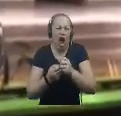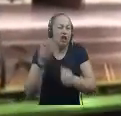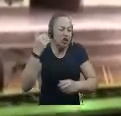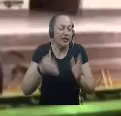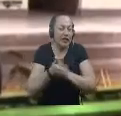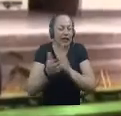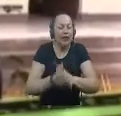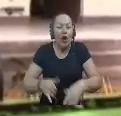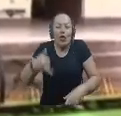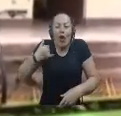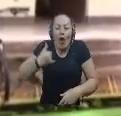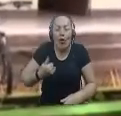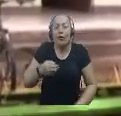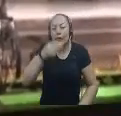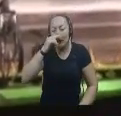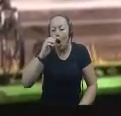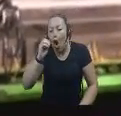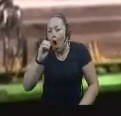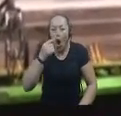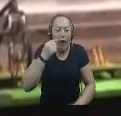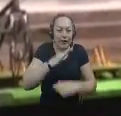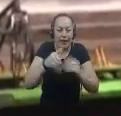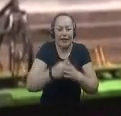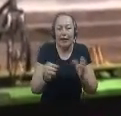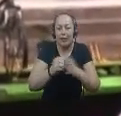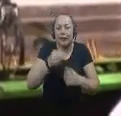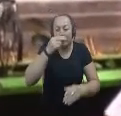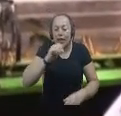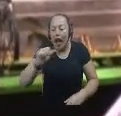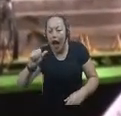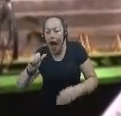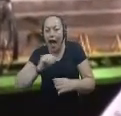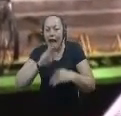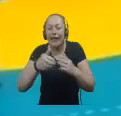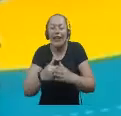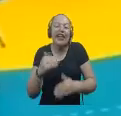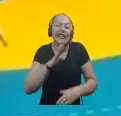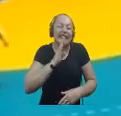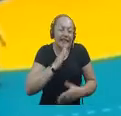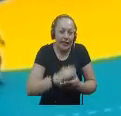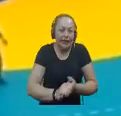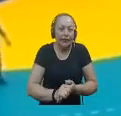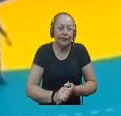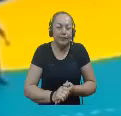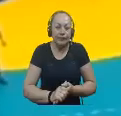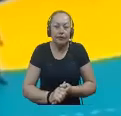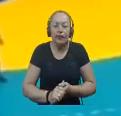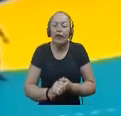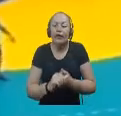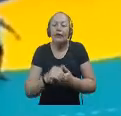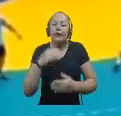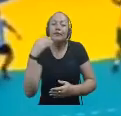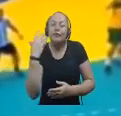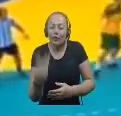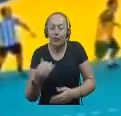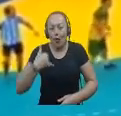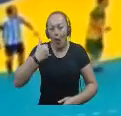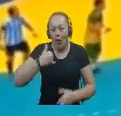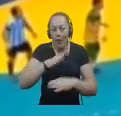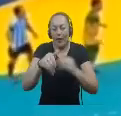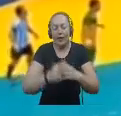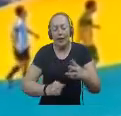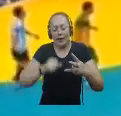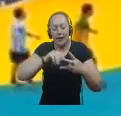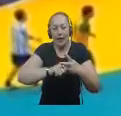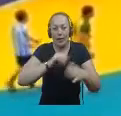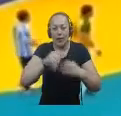juvenil y prejuvenil masculina Y el segundo puesto en las niñas de la categoría juvenil y un tercer puesto en